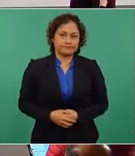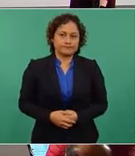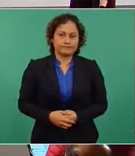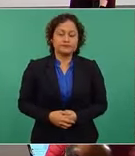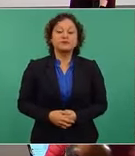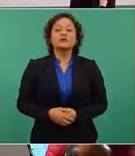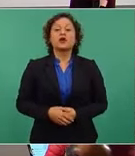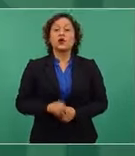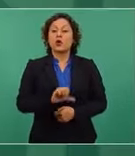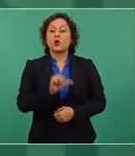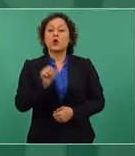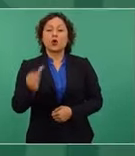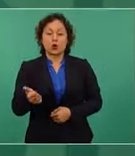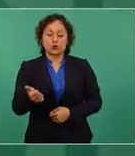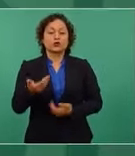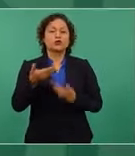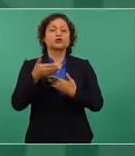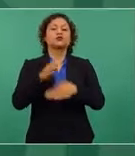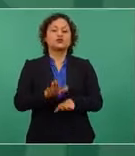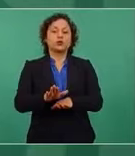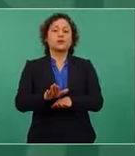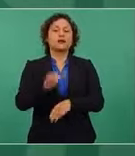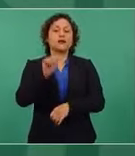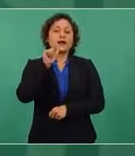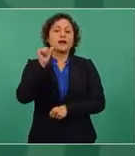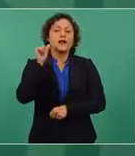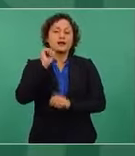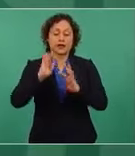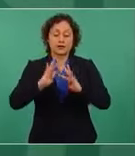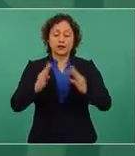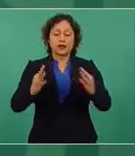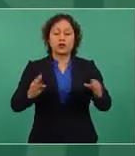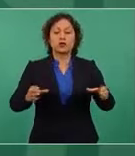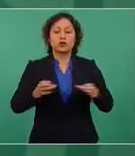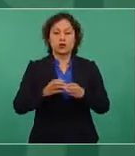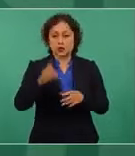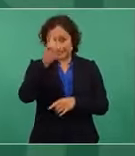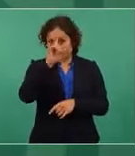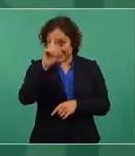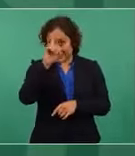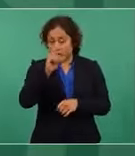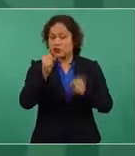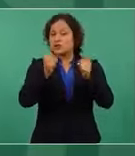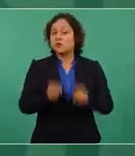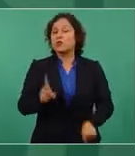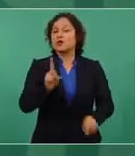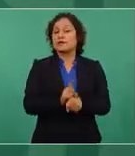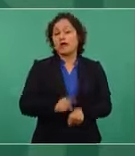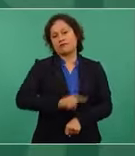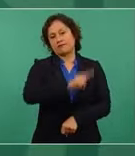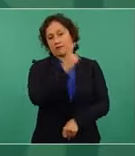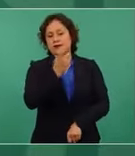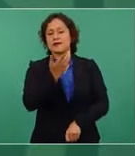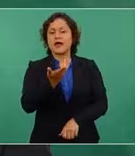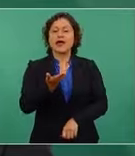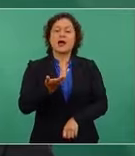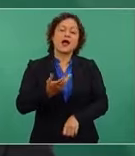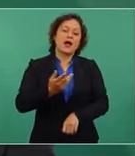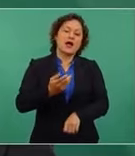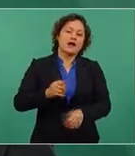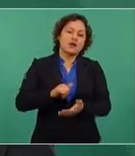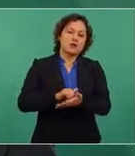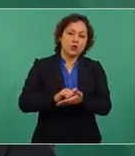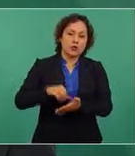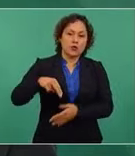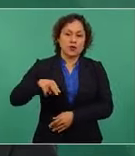sesión del Consejo de Seguridad el día de ayer en Nueva York. El Consejo de Seguridad, como ustedes saben, está integrado por cinco